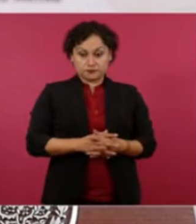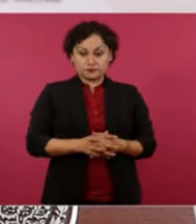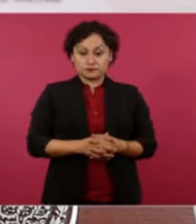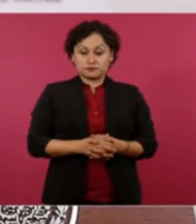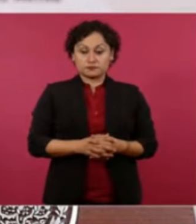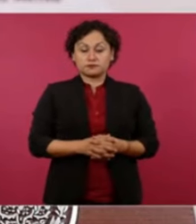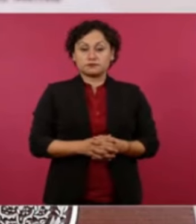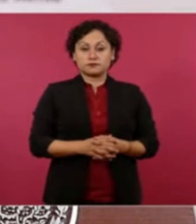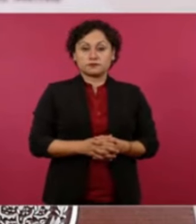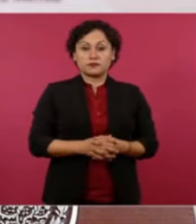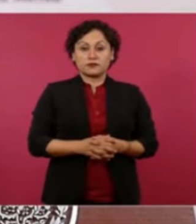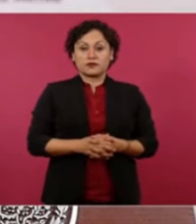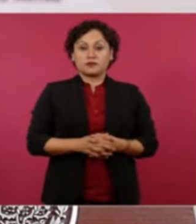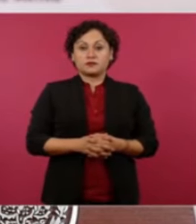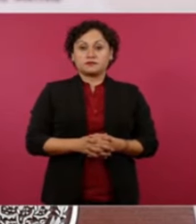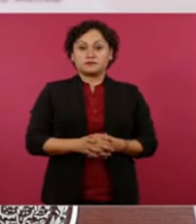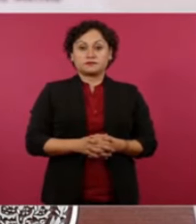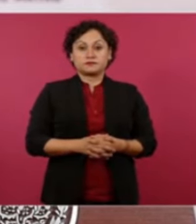con los opresores